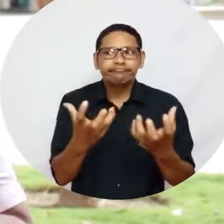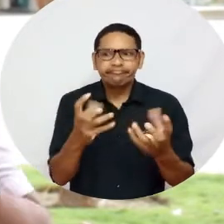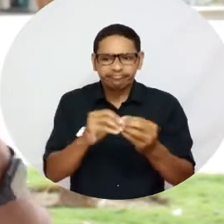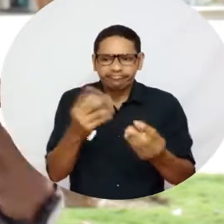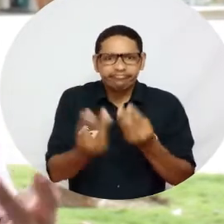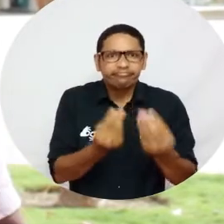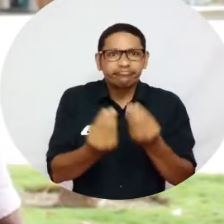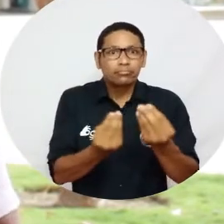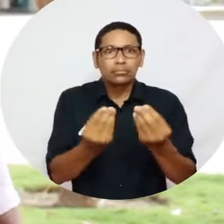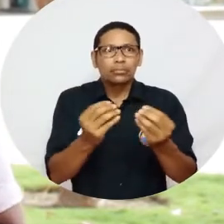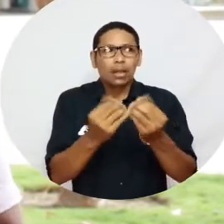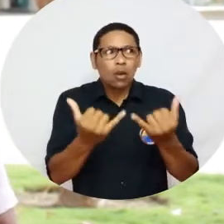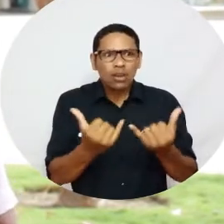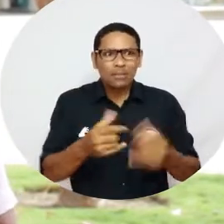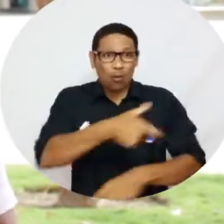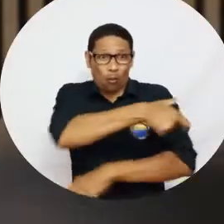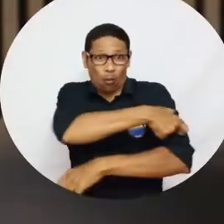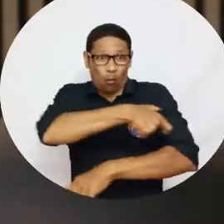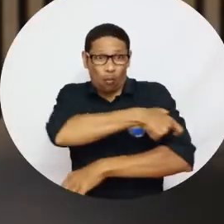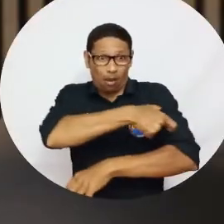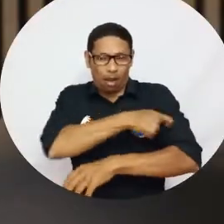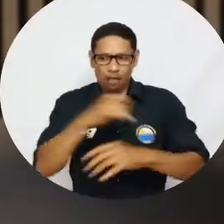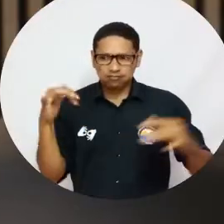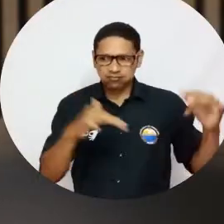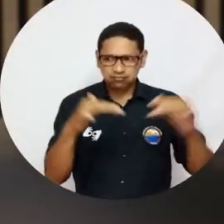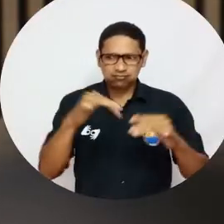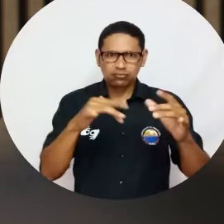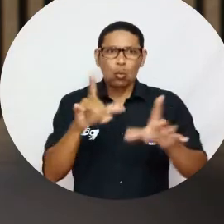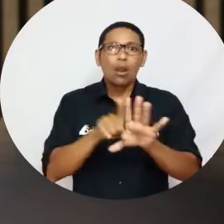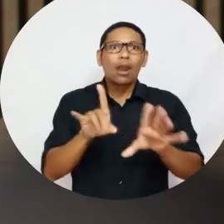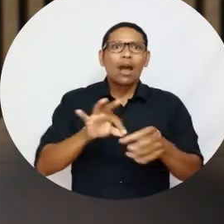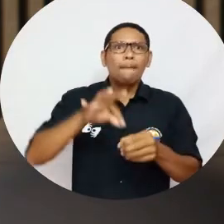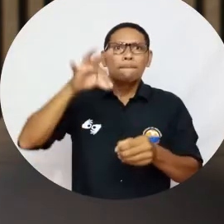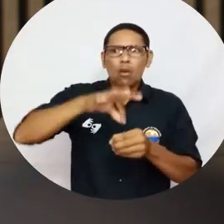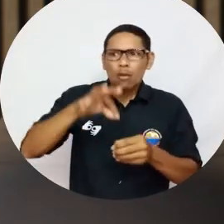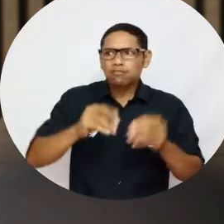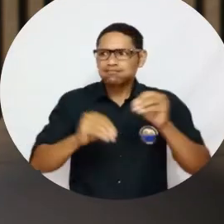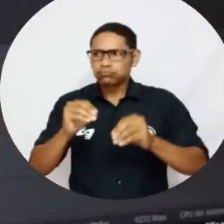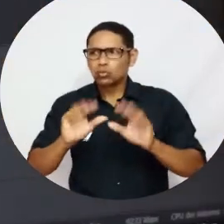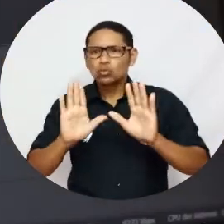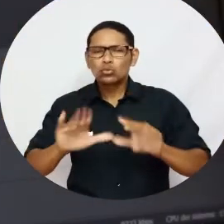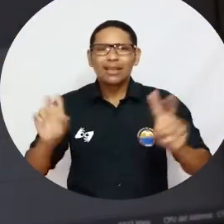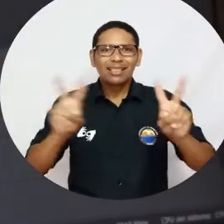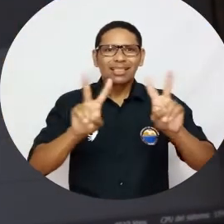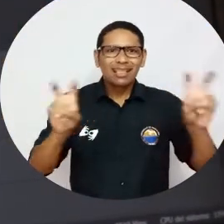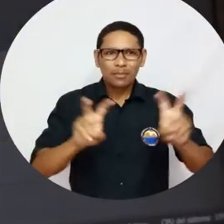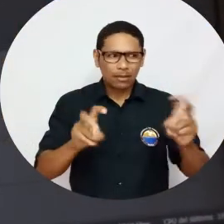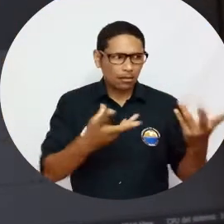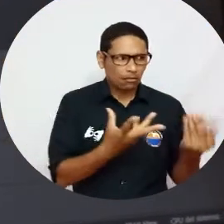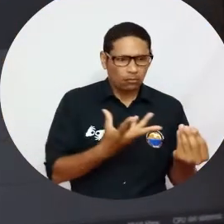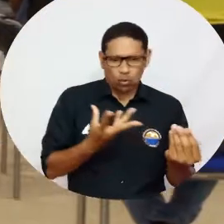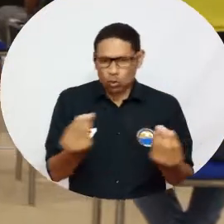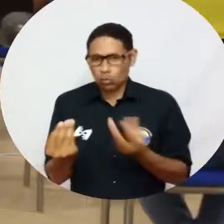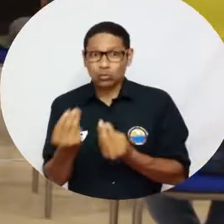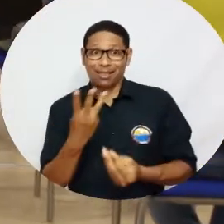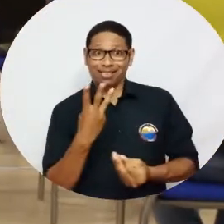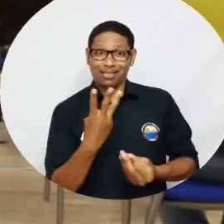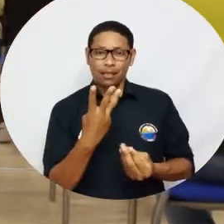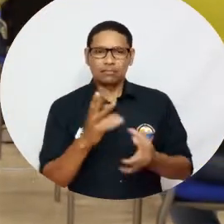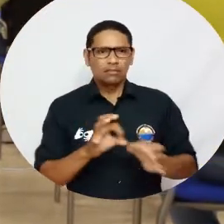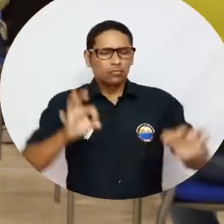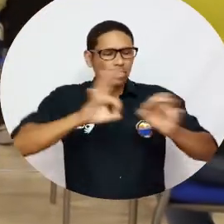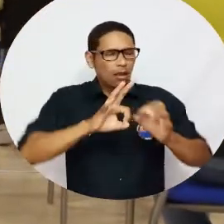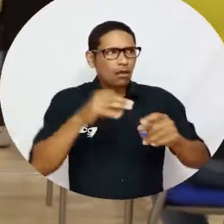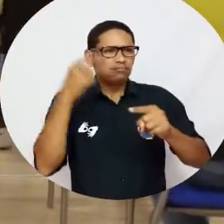como asamblea y si queremos también hacer parte de este comité con un voto dentro del departamento triestamentario. Se están